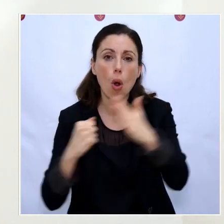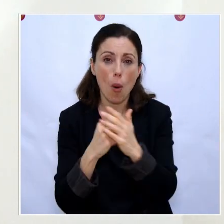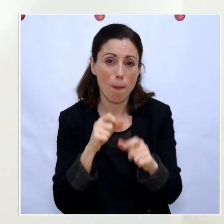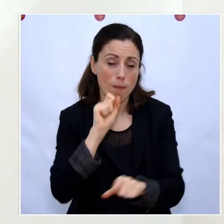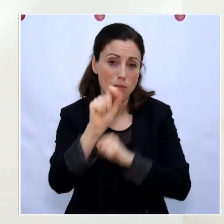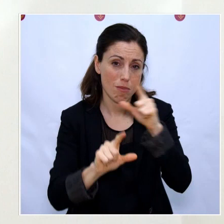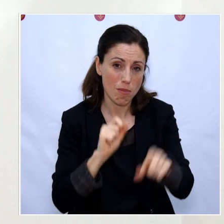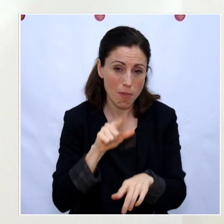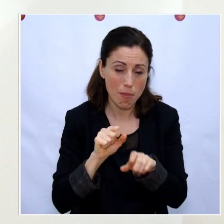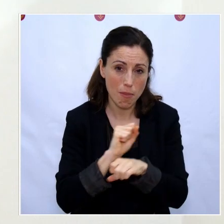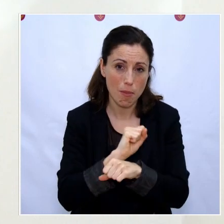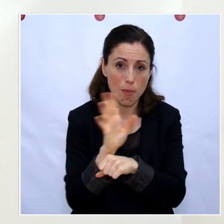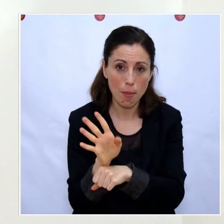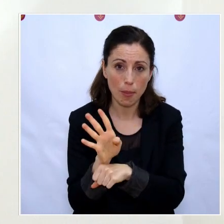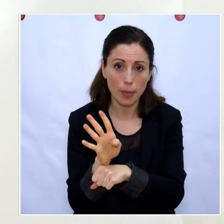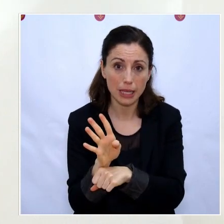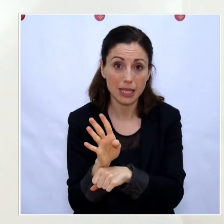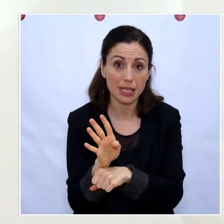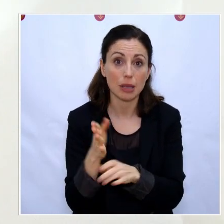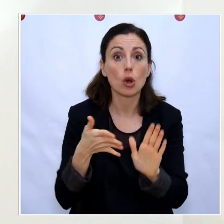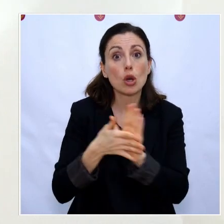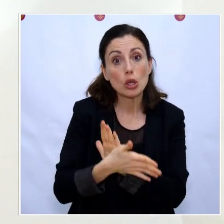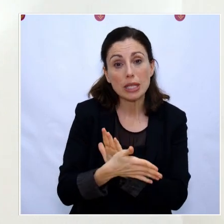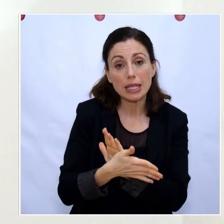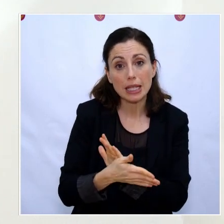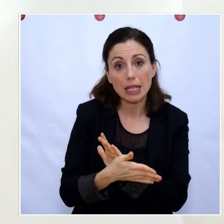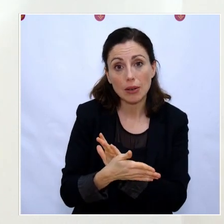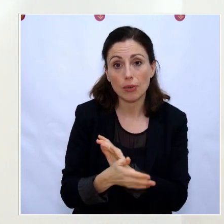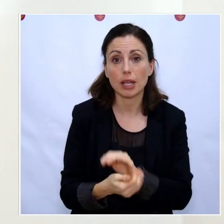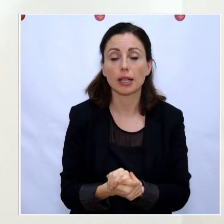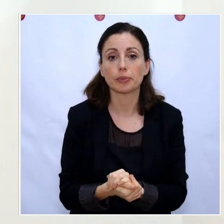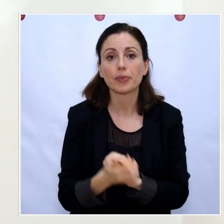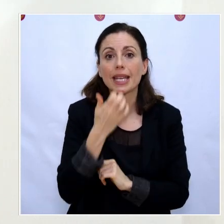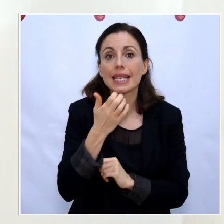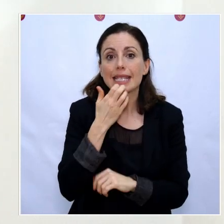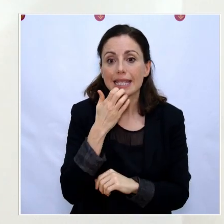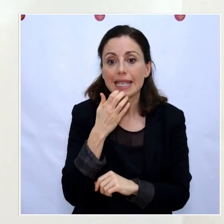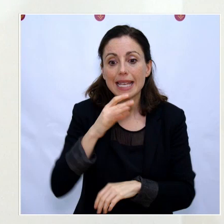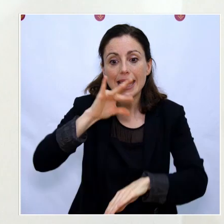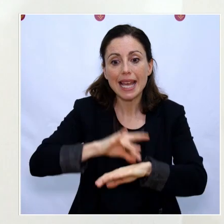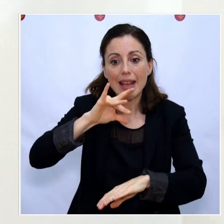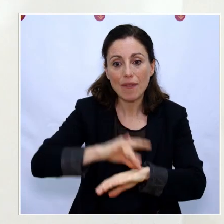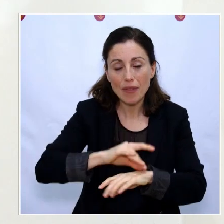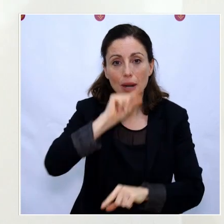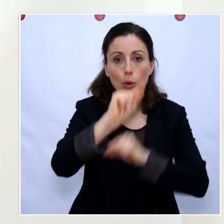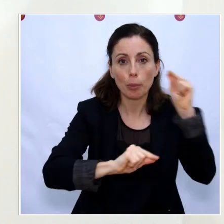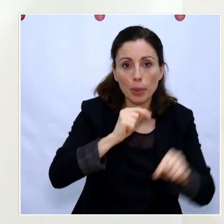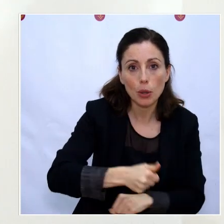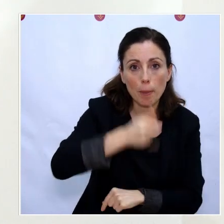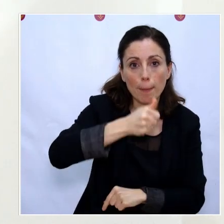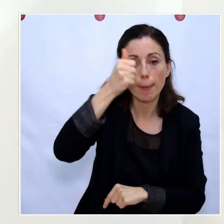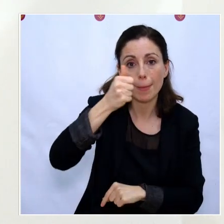el que los casos activos en principio que aparecen cada día sean menores que las curaciones ahí es cuando hablaremos que la curva ya empieza a descender